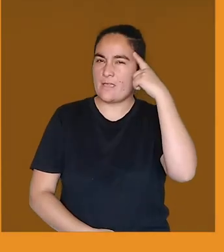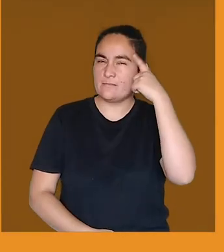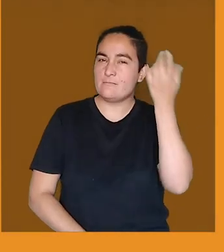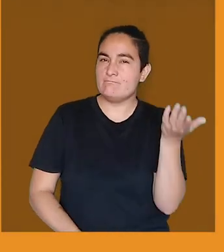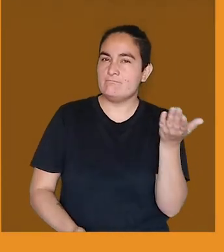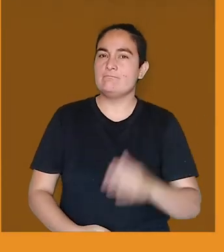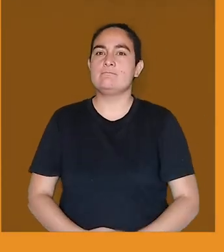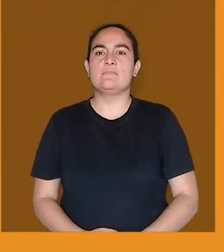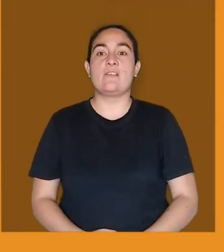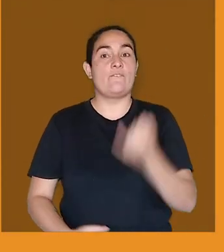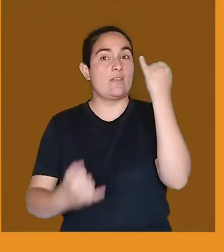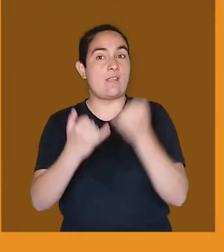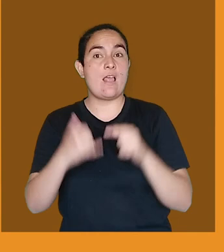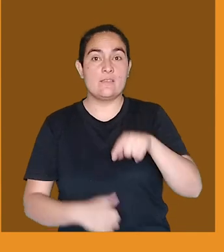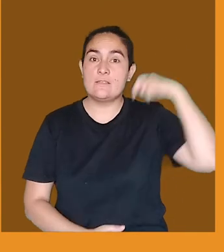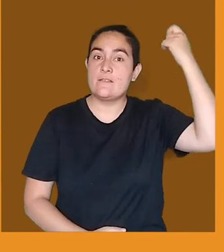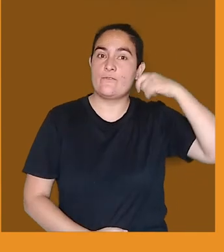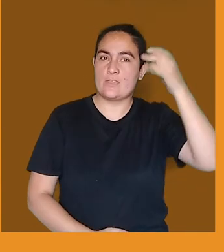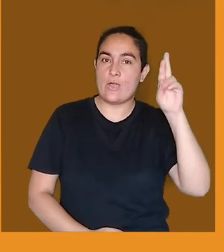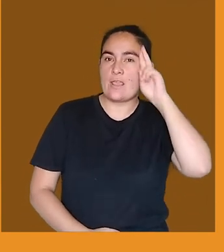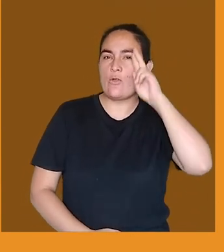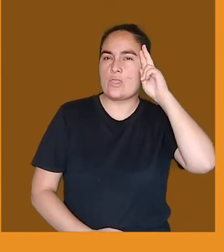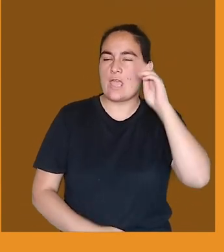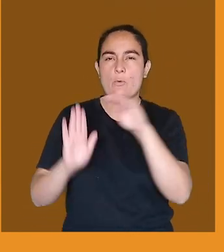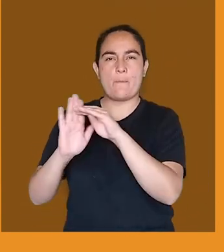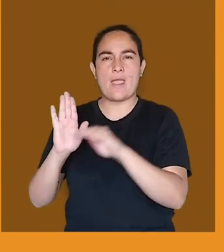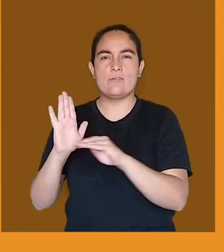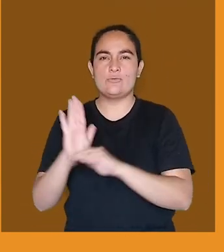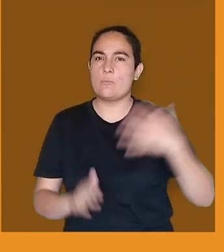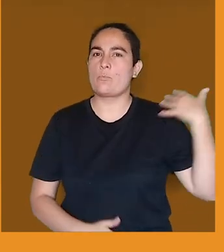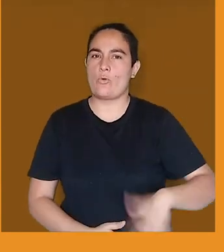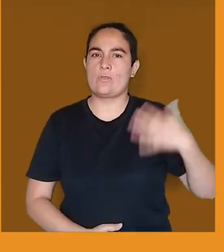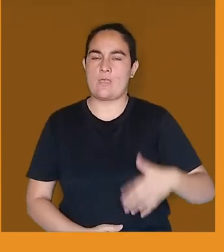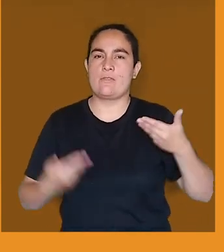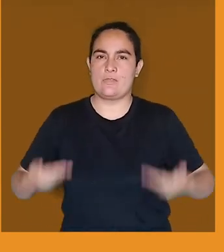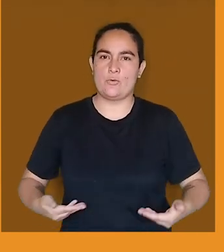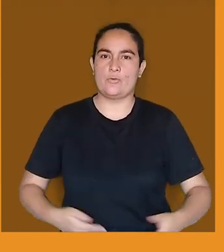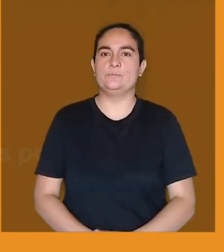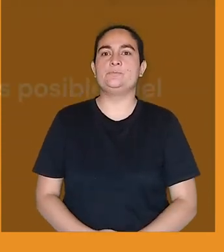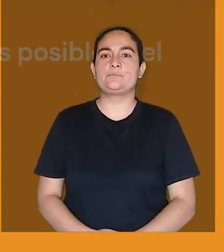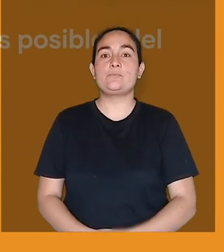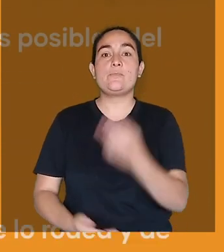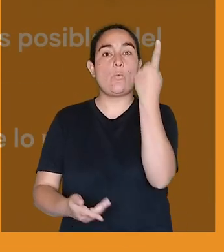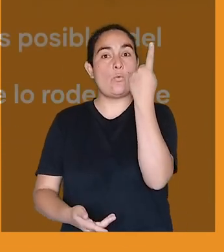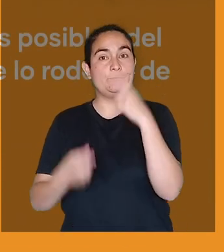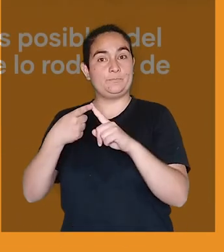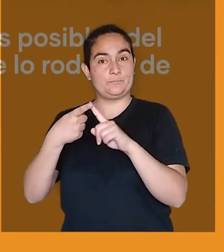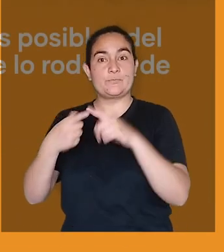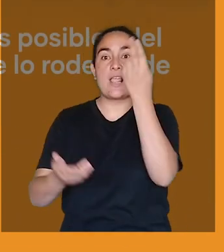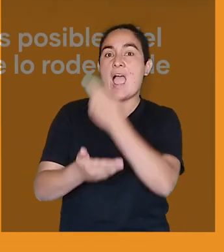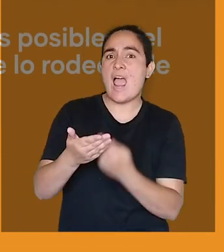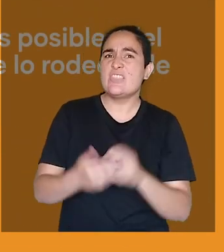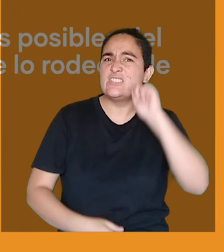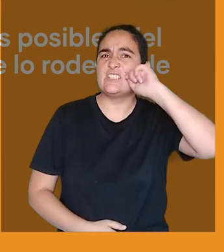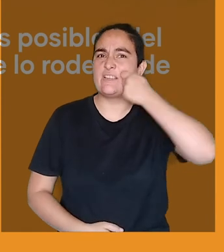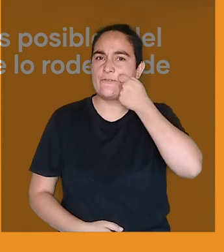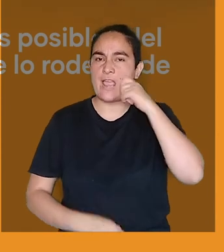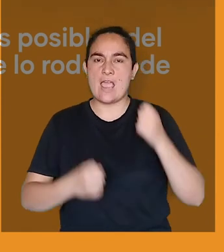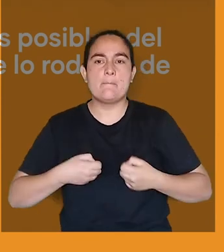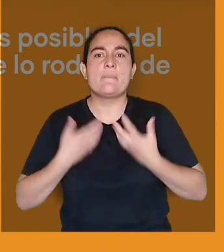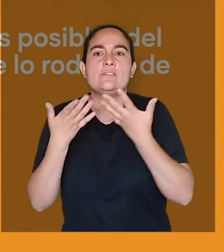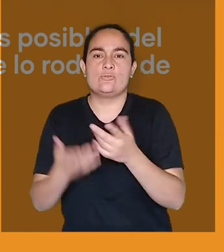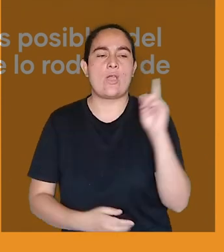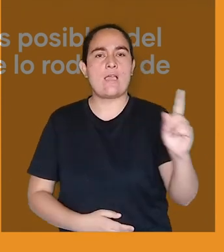Para finalizar, te invitamos a recordar las ideas claves que trabajamos hoy. 1. El arte engloba todas las expresiones